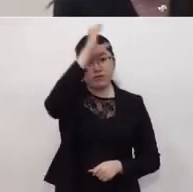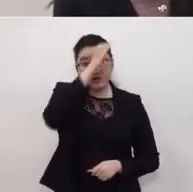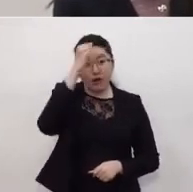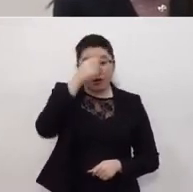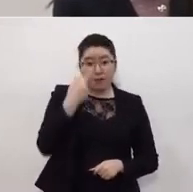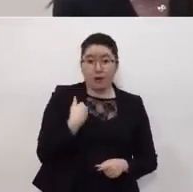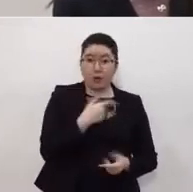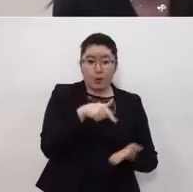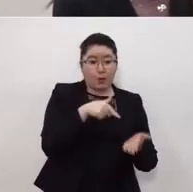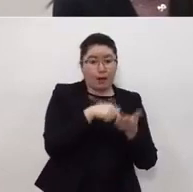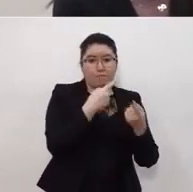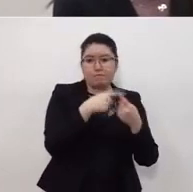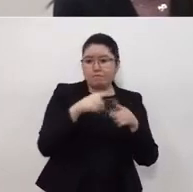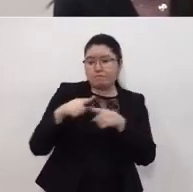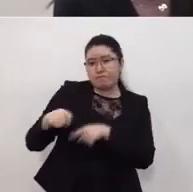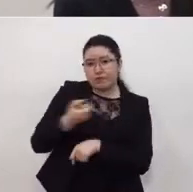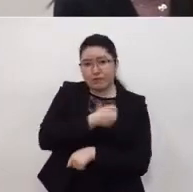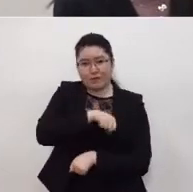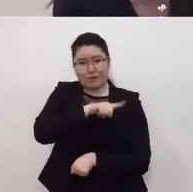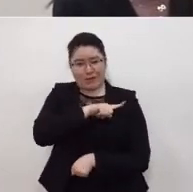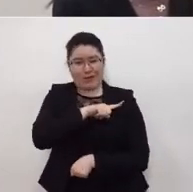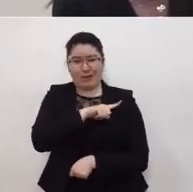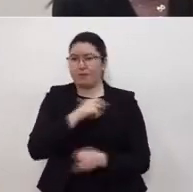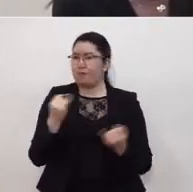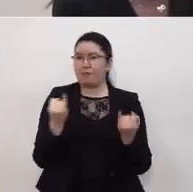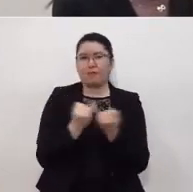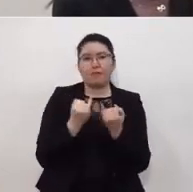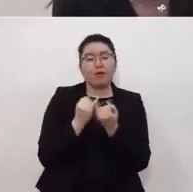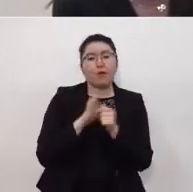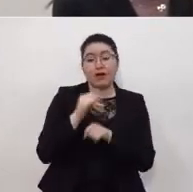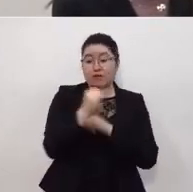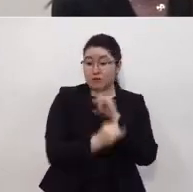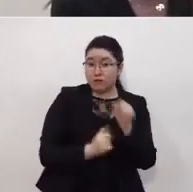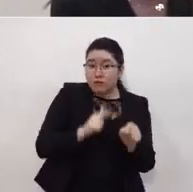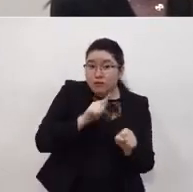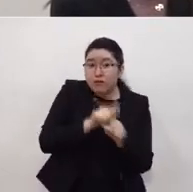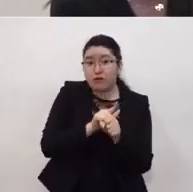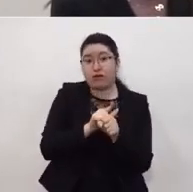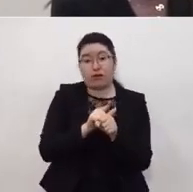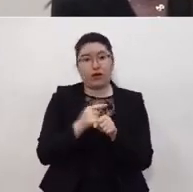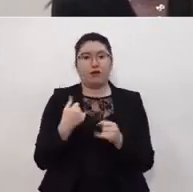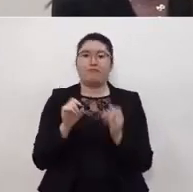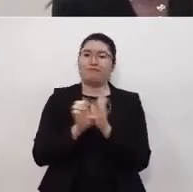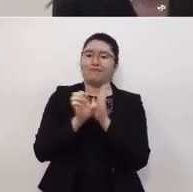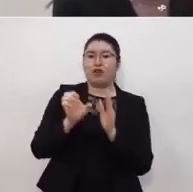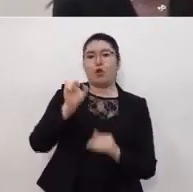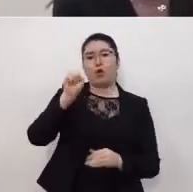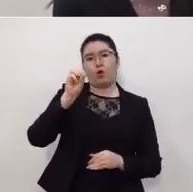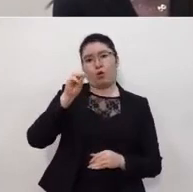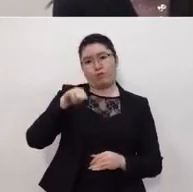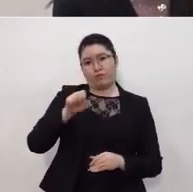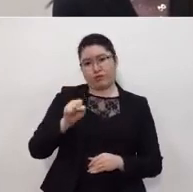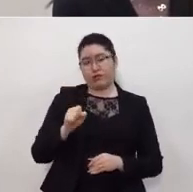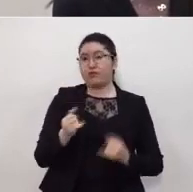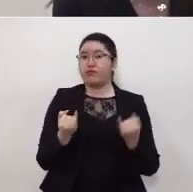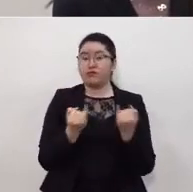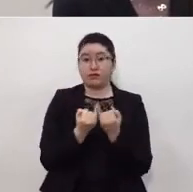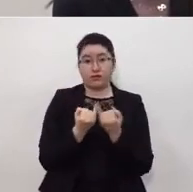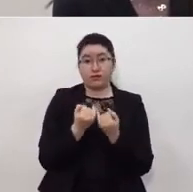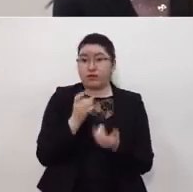hizo en distintas comunidades de salud pública, incluyendo los organismos internacionales, tales como la Organización Mundial de la Salud,